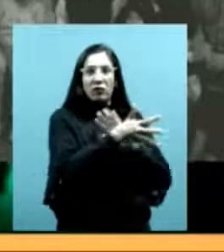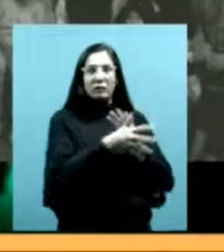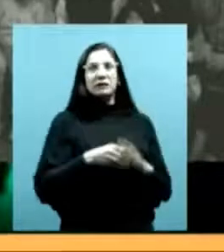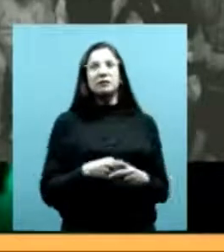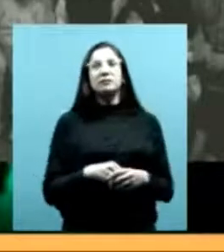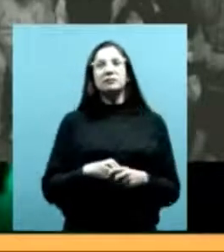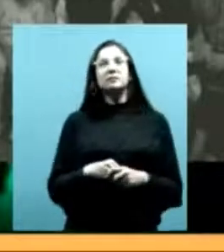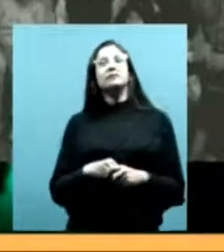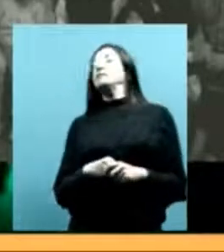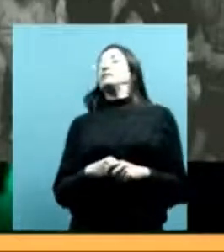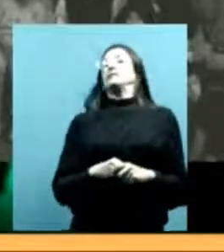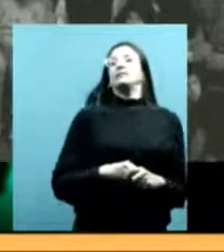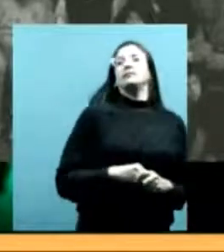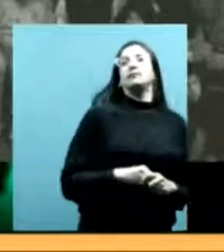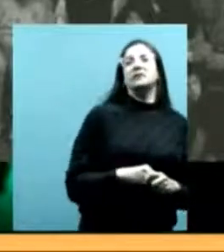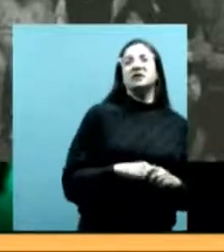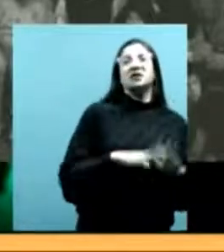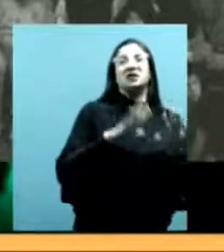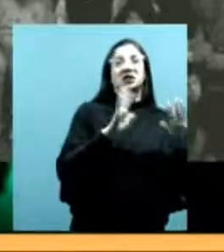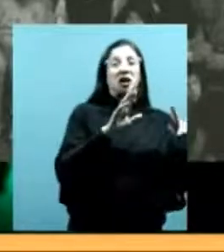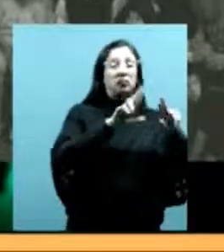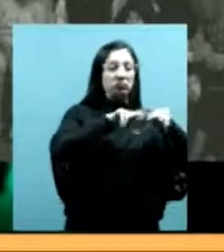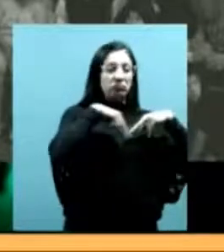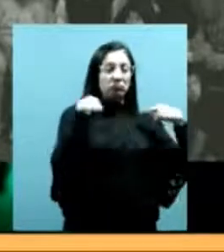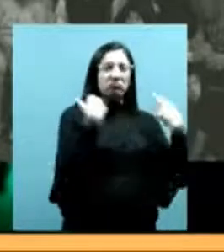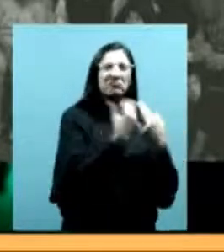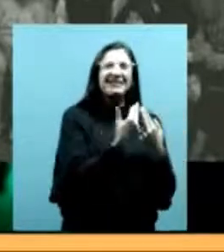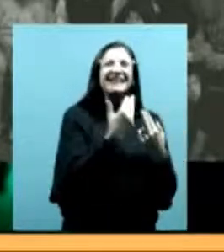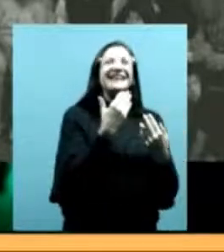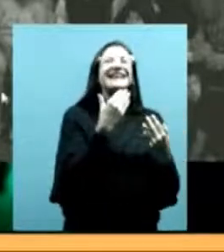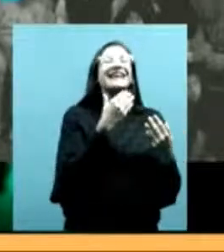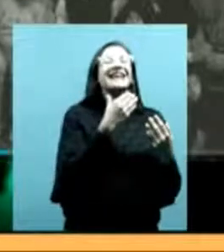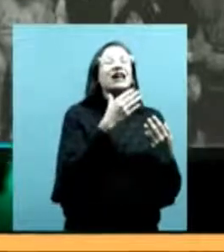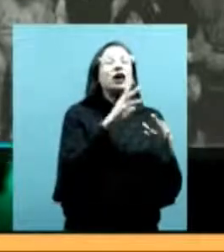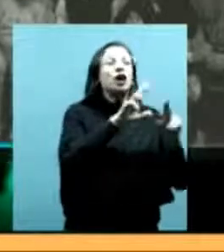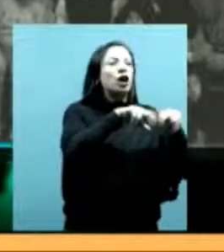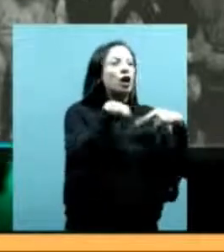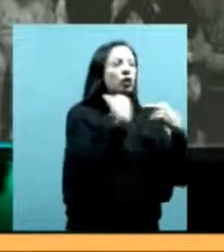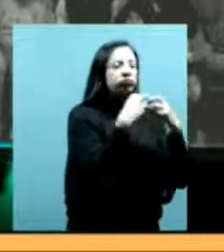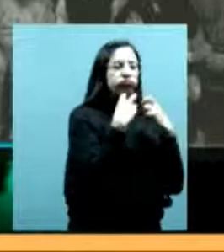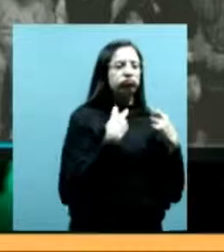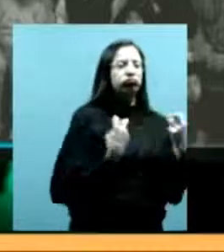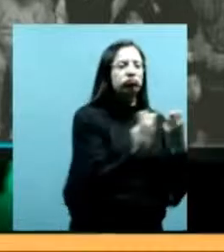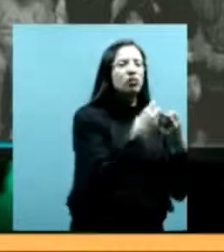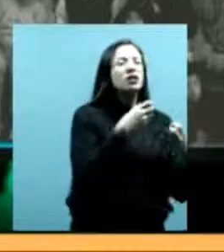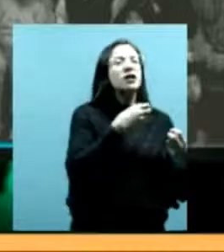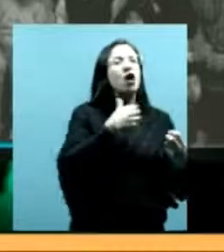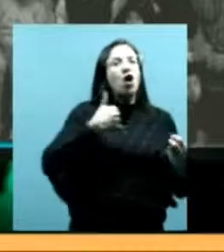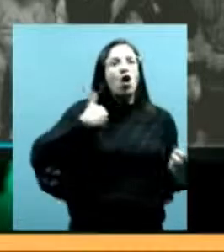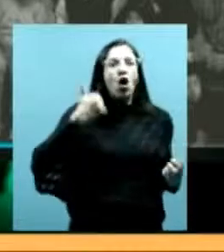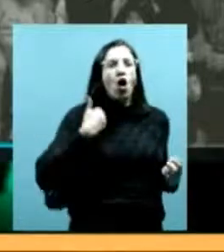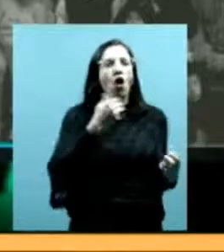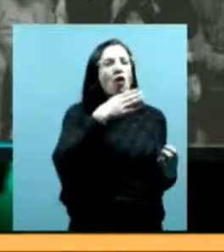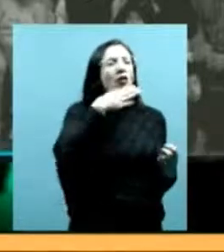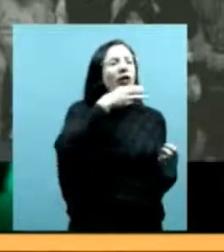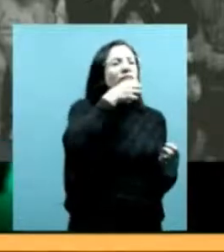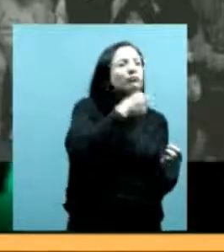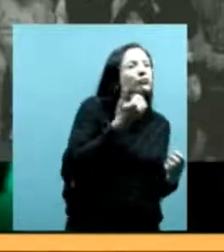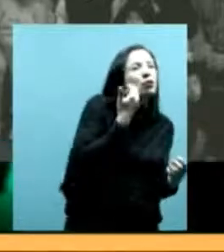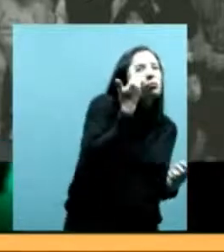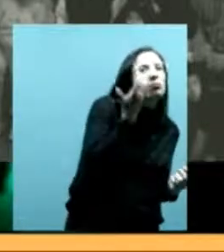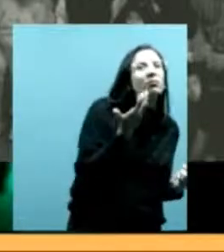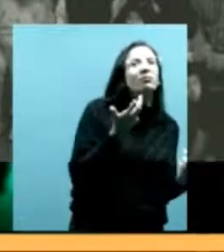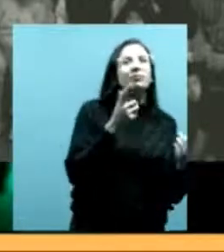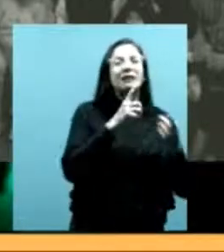se hizo una gran reunión con todos los ancianos de la comunidad pichiniana y con jóvenes que incluso viajaron de distintas ciudades porque no todos